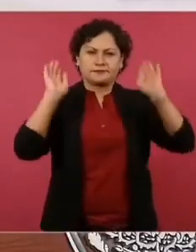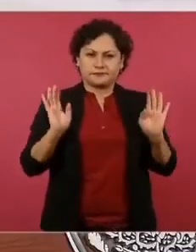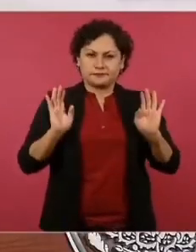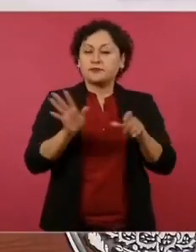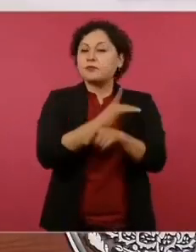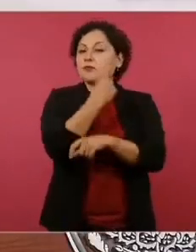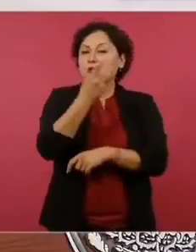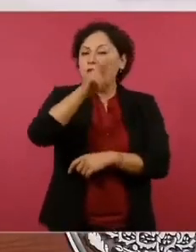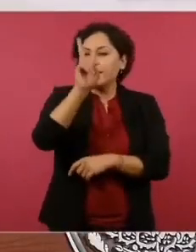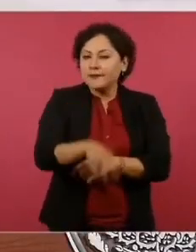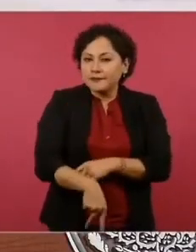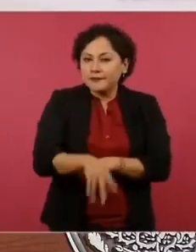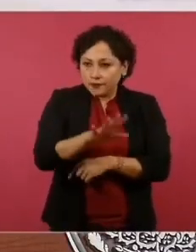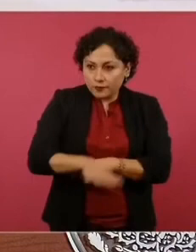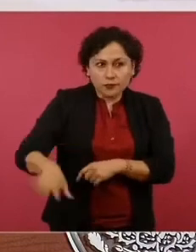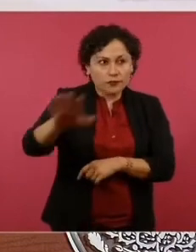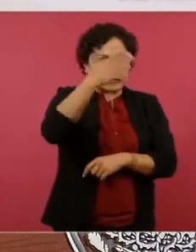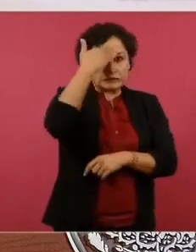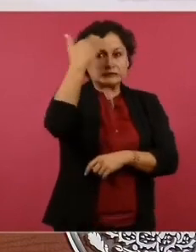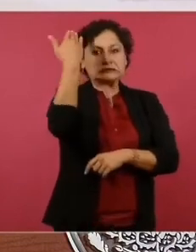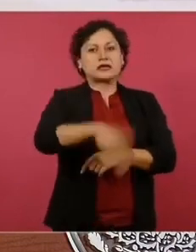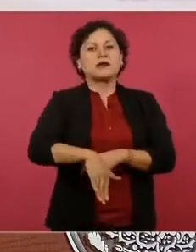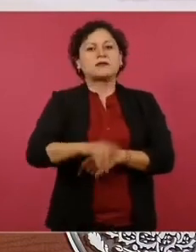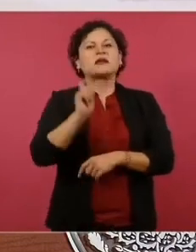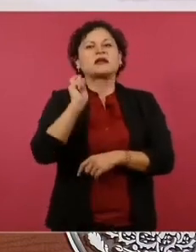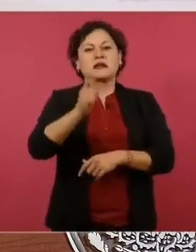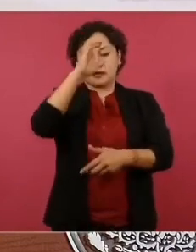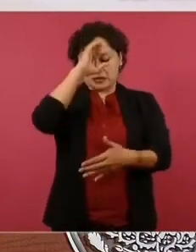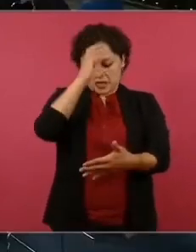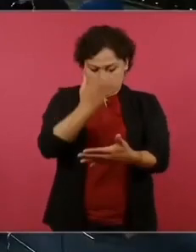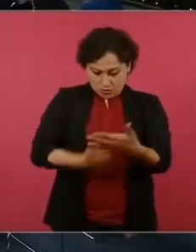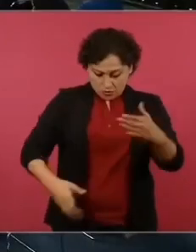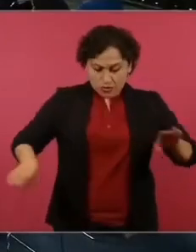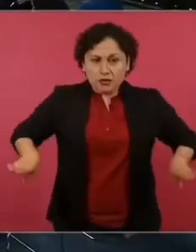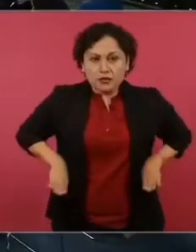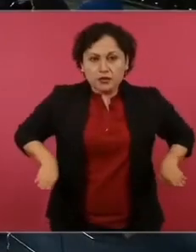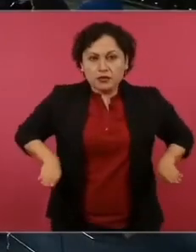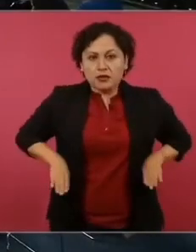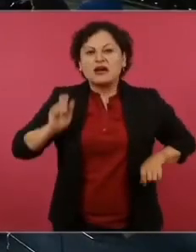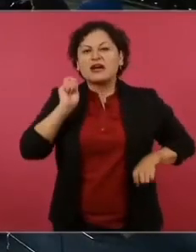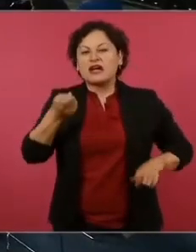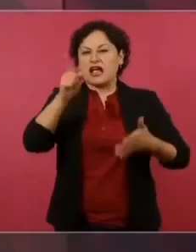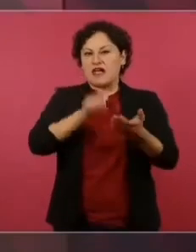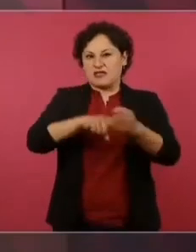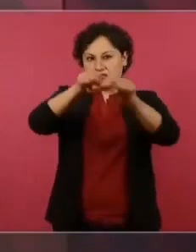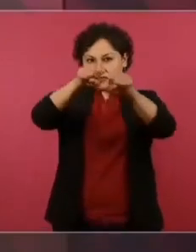no son las estructuras.